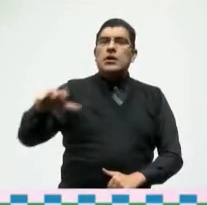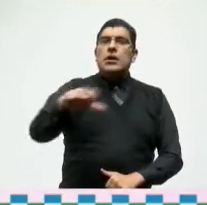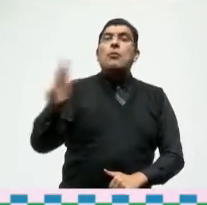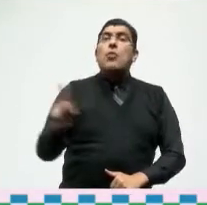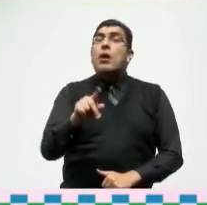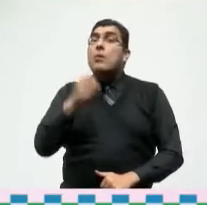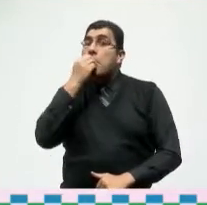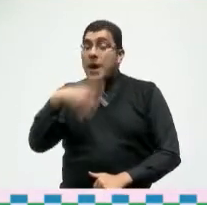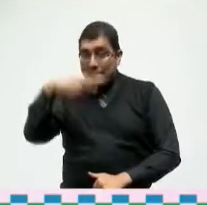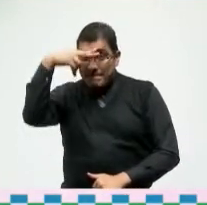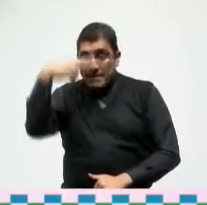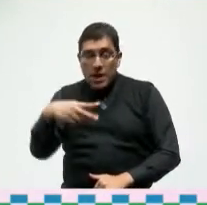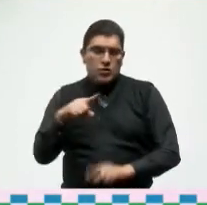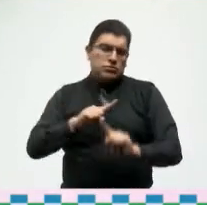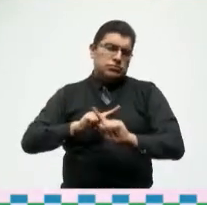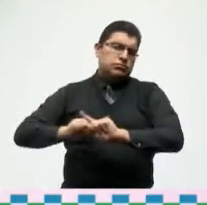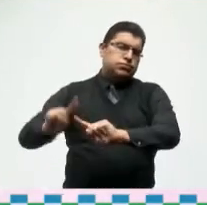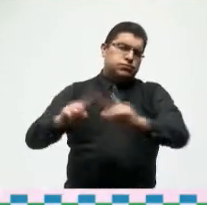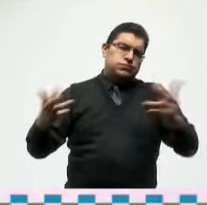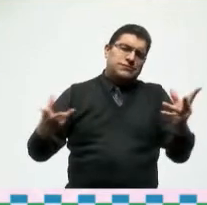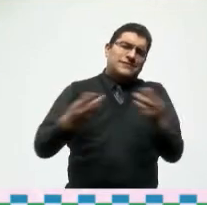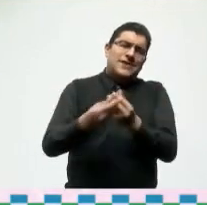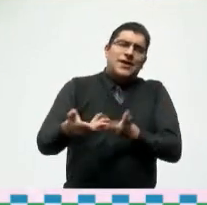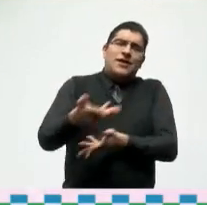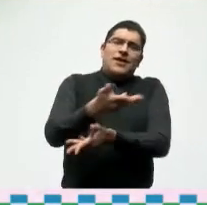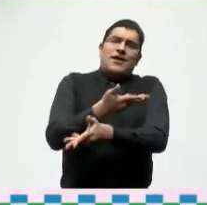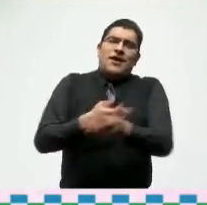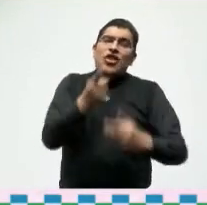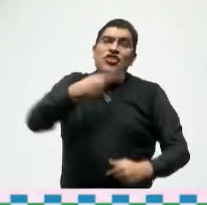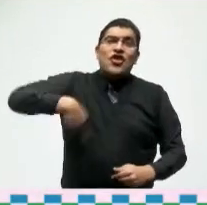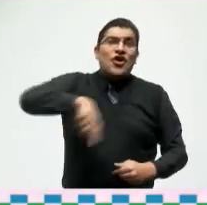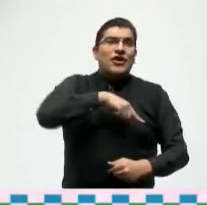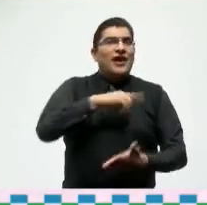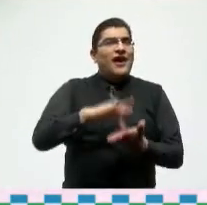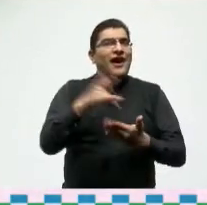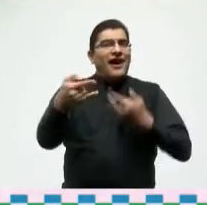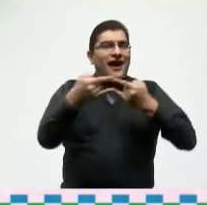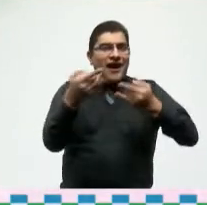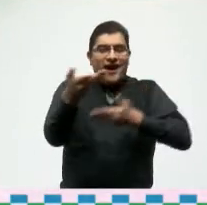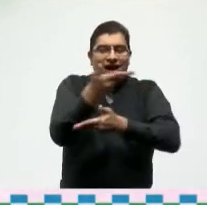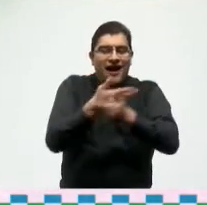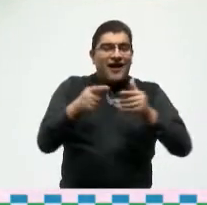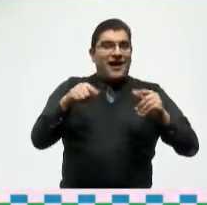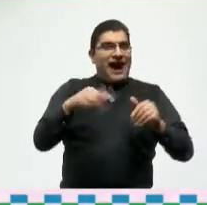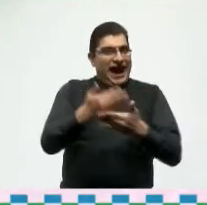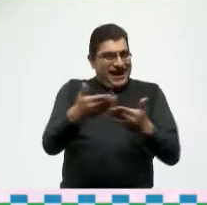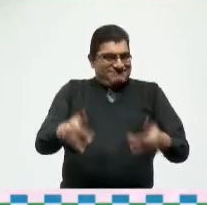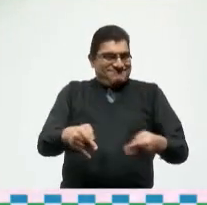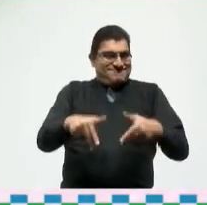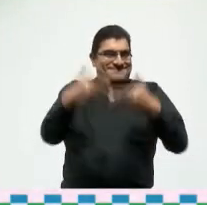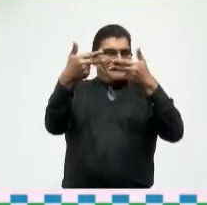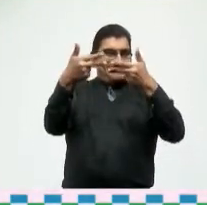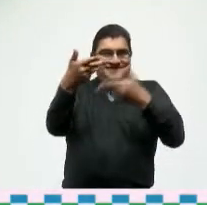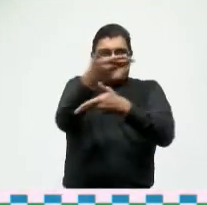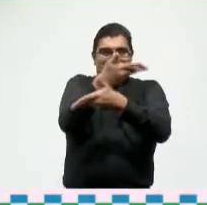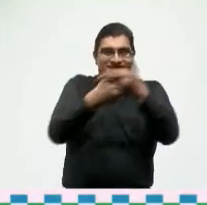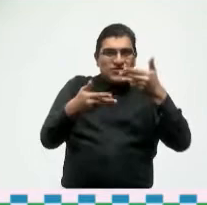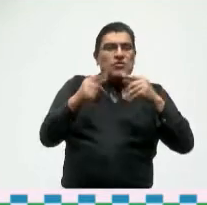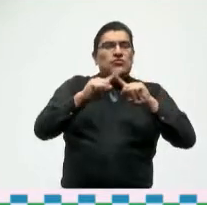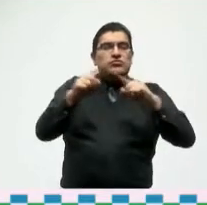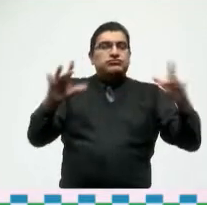de México y en fin a todos los que gracias a la tecnología hoy de manera virtual están formando